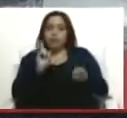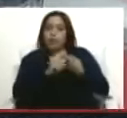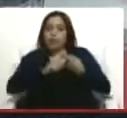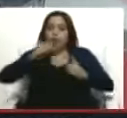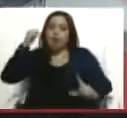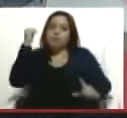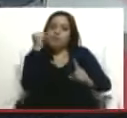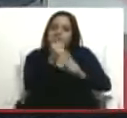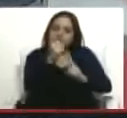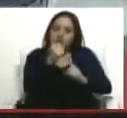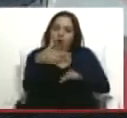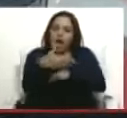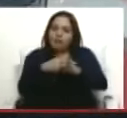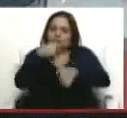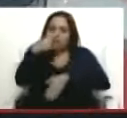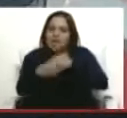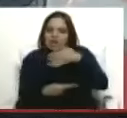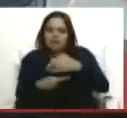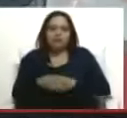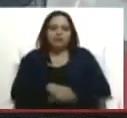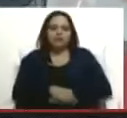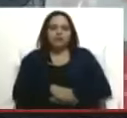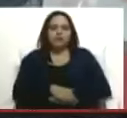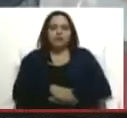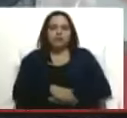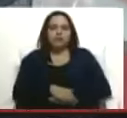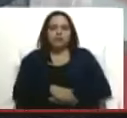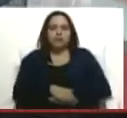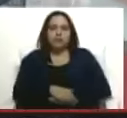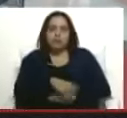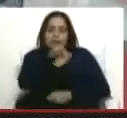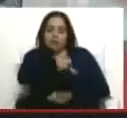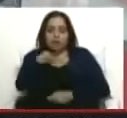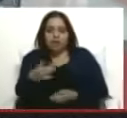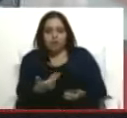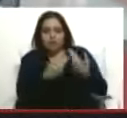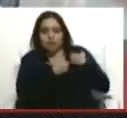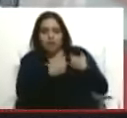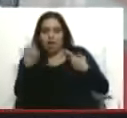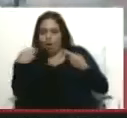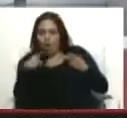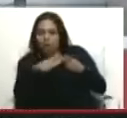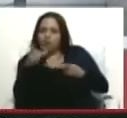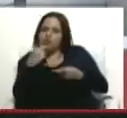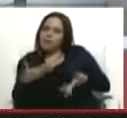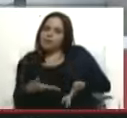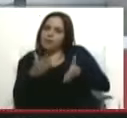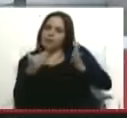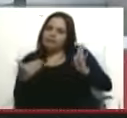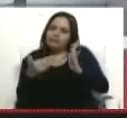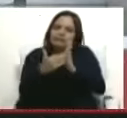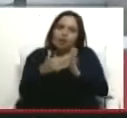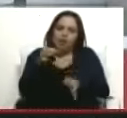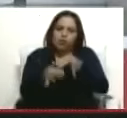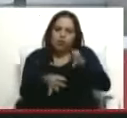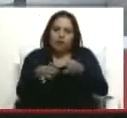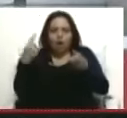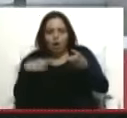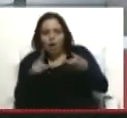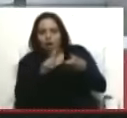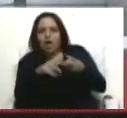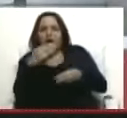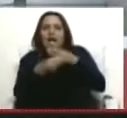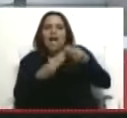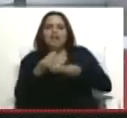calificado con alevosía y por motivo fútil en grado de coautoría, obstrucción a la administración de justicia, simulación de hecho